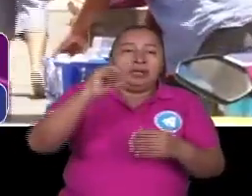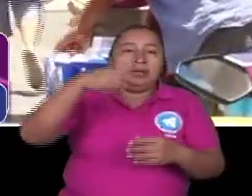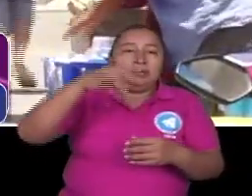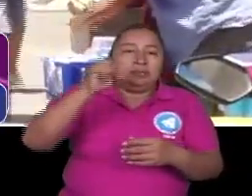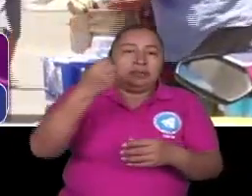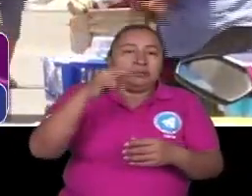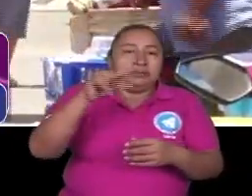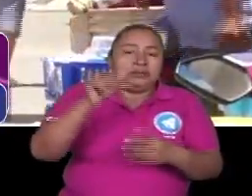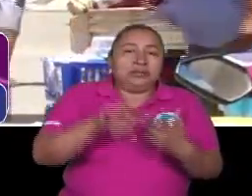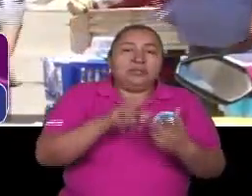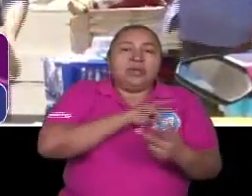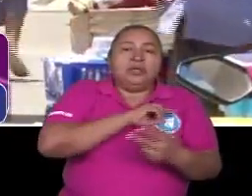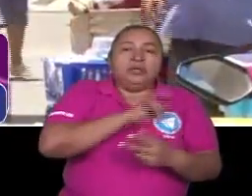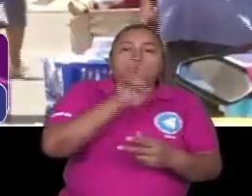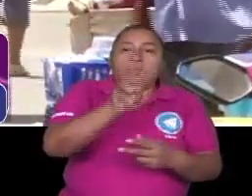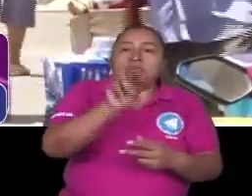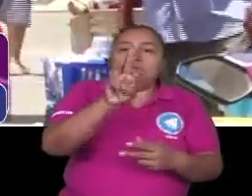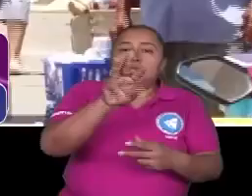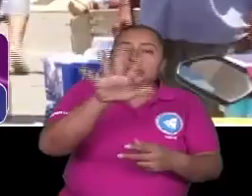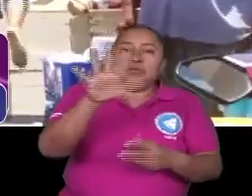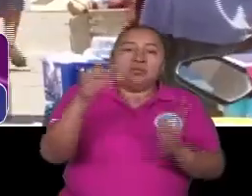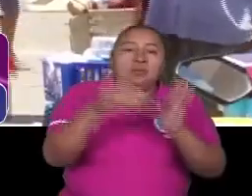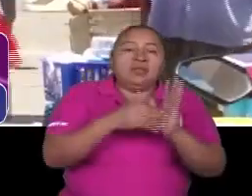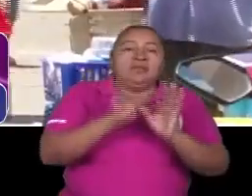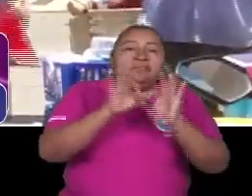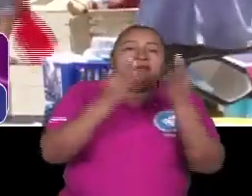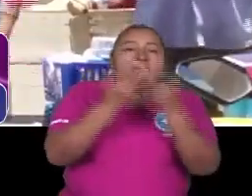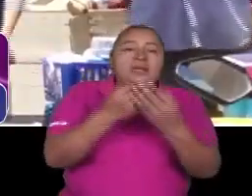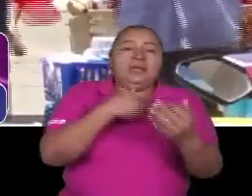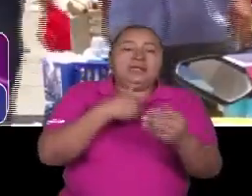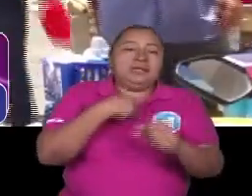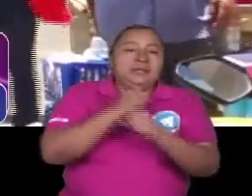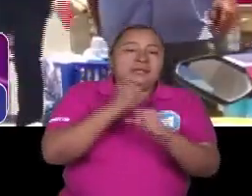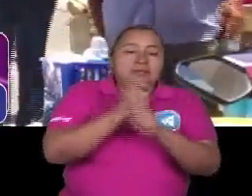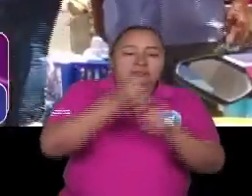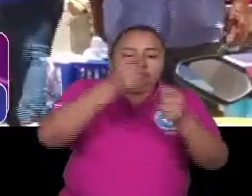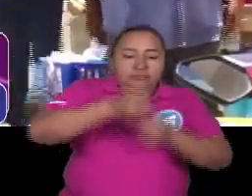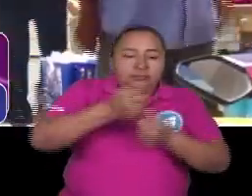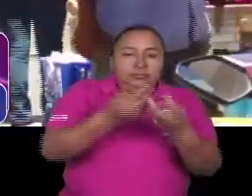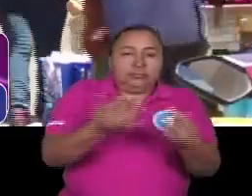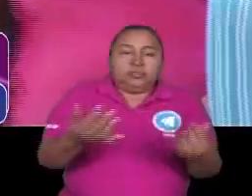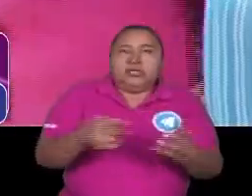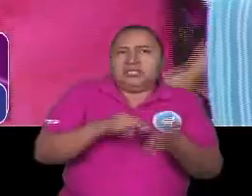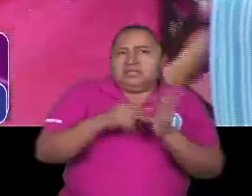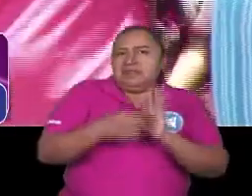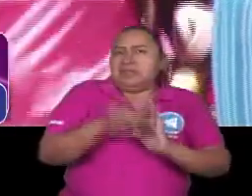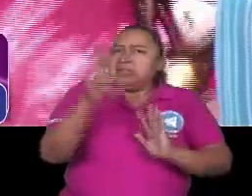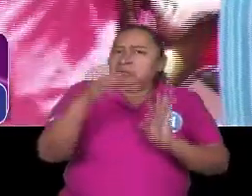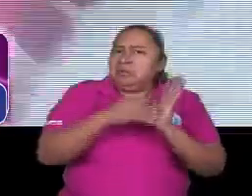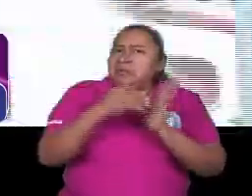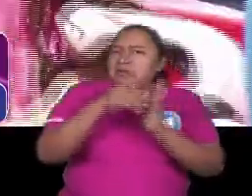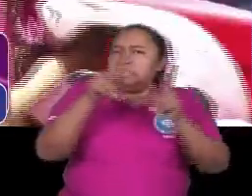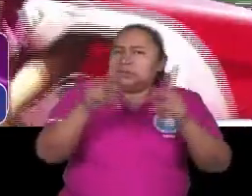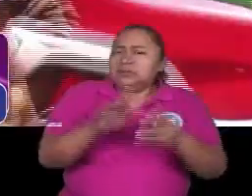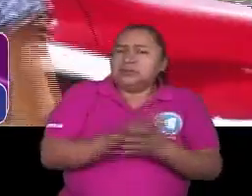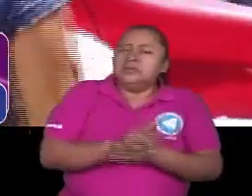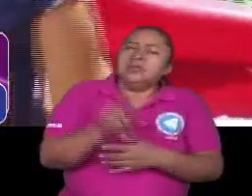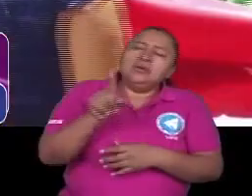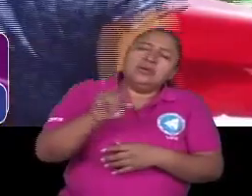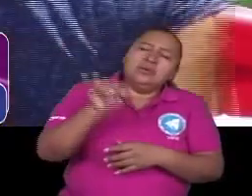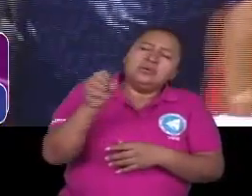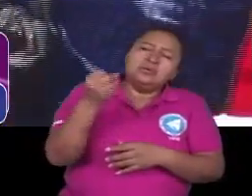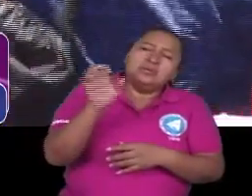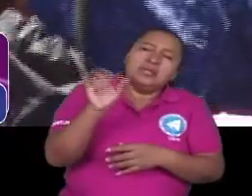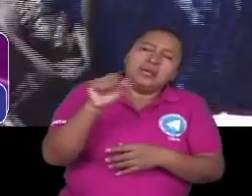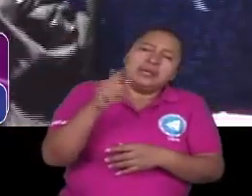hay 235 mil familias que se dedican a la agricultura y se está hablando de 2 millones de personas don José Ángel y eso que usted plantea ya